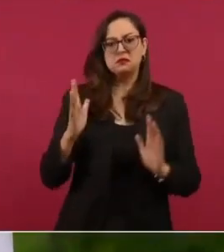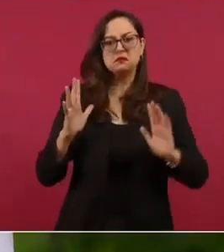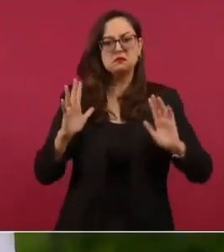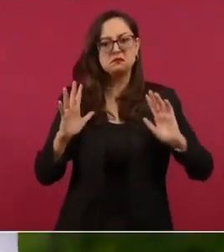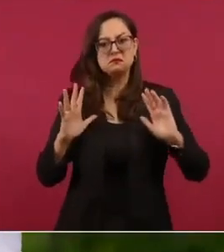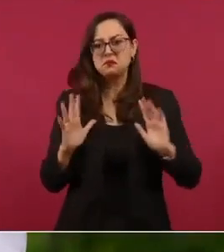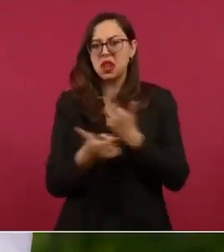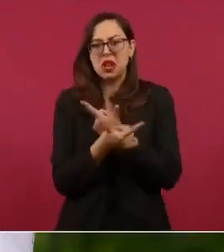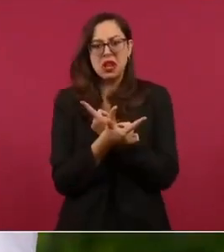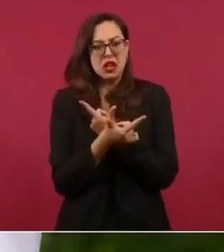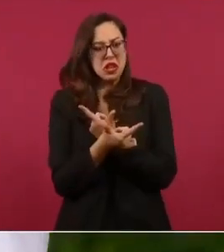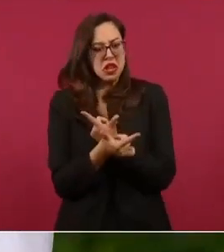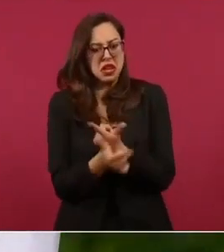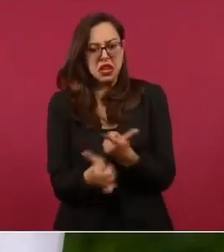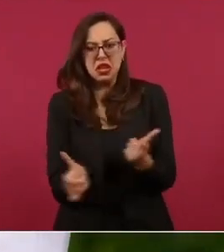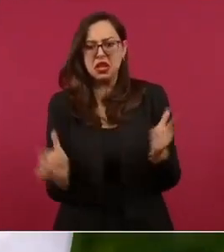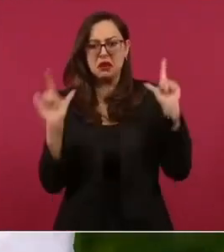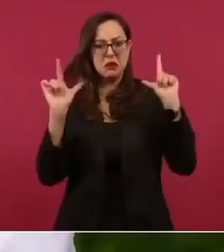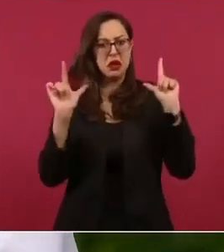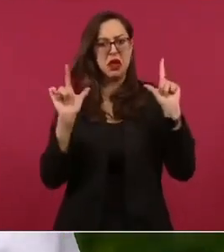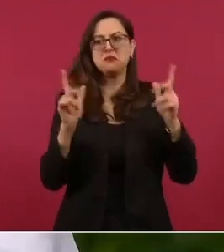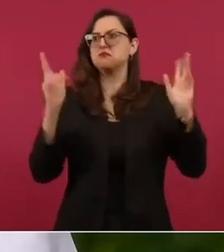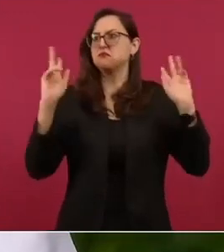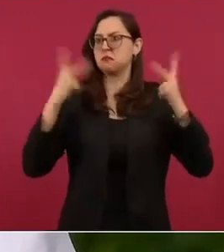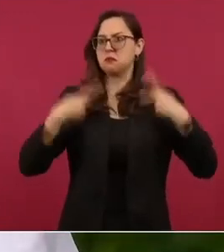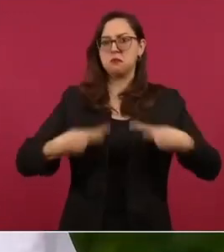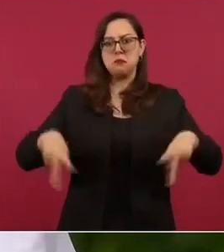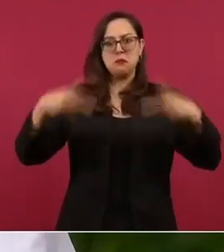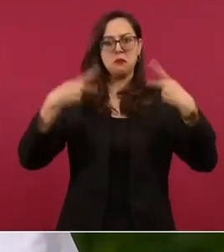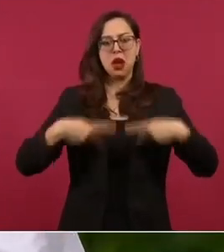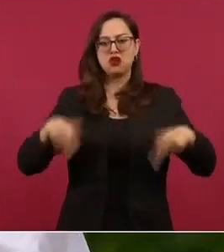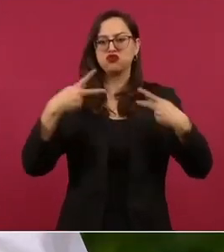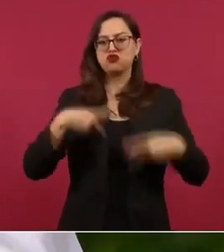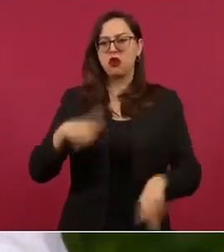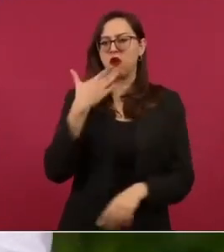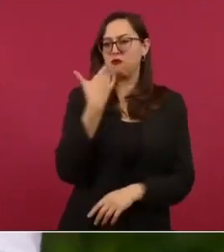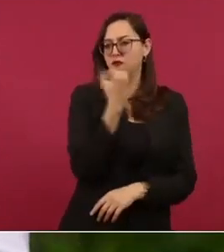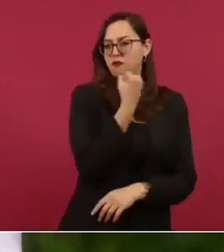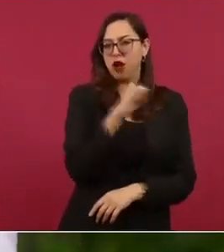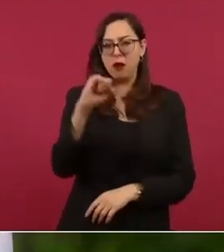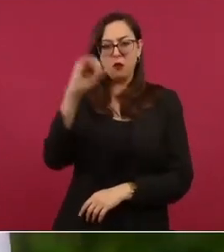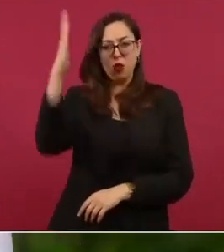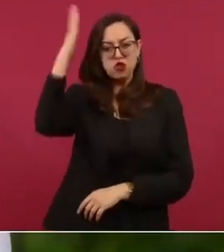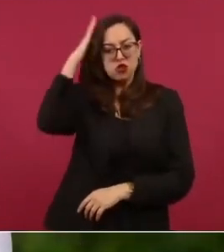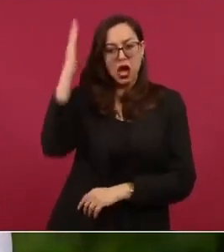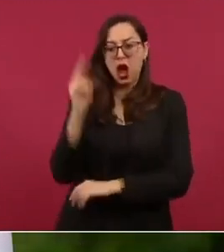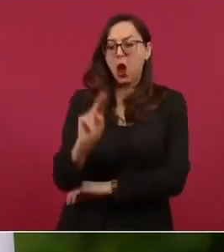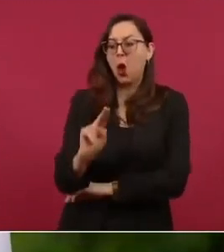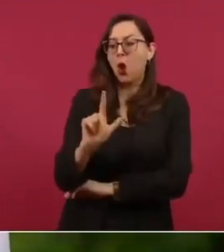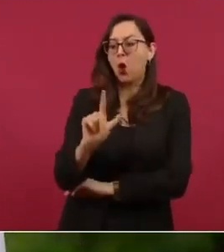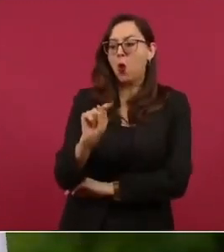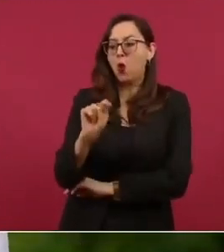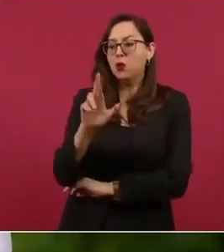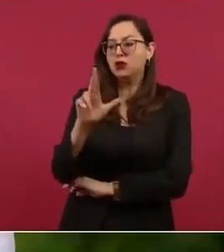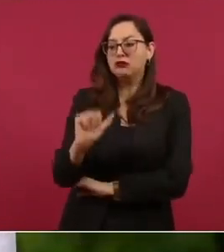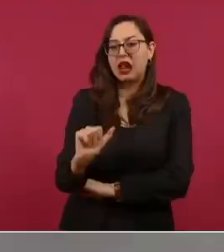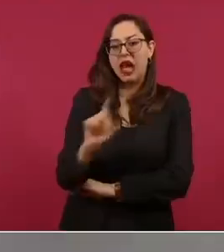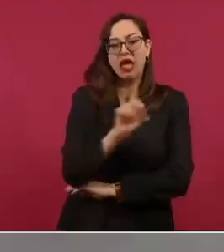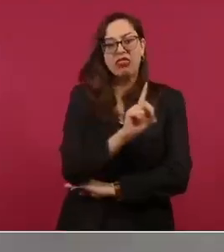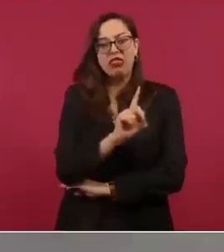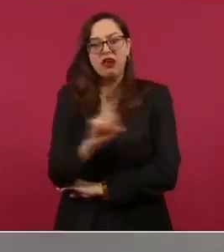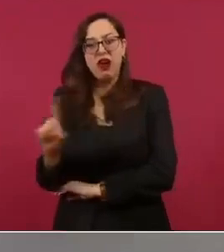hicieron su cumbre los más famosos personajes de la ultraderecha en el mundo